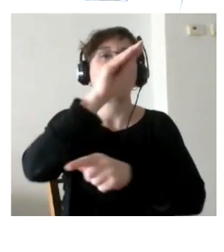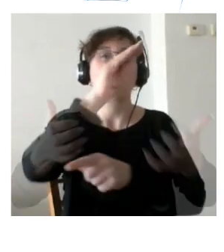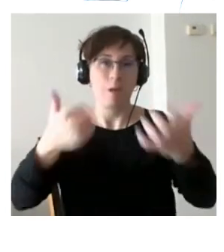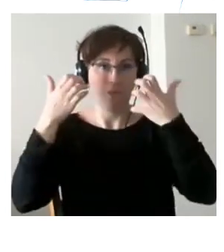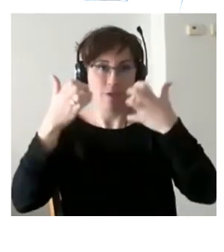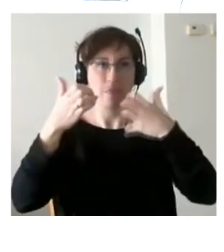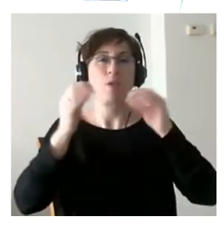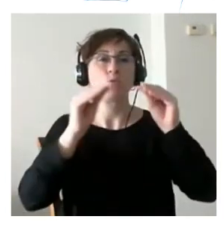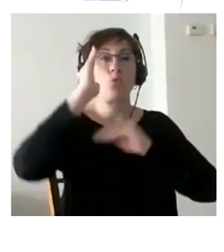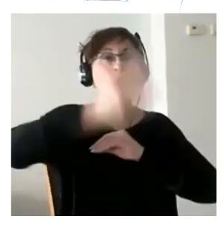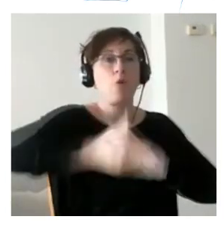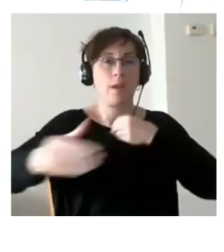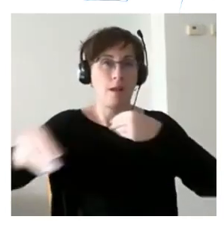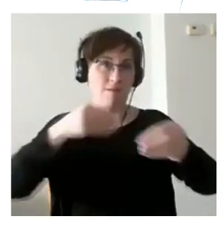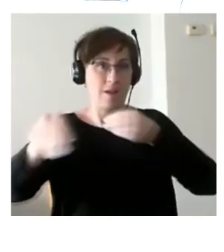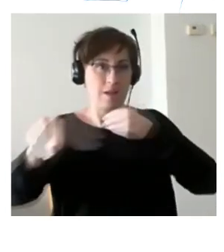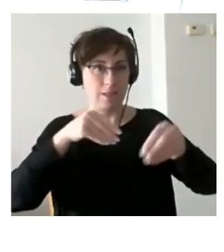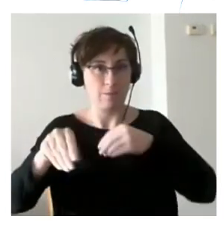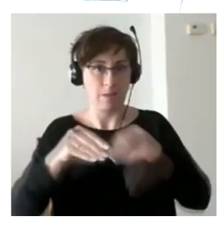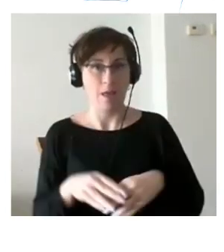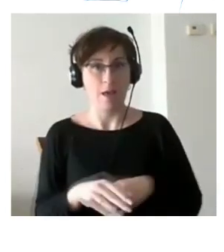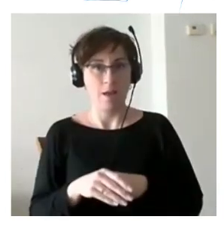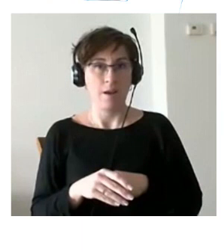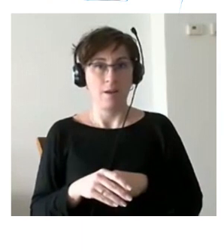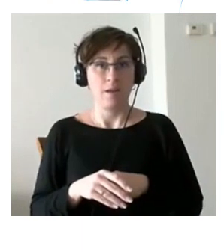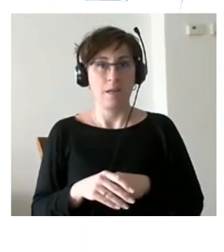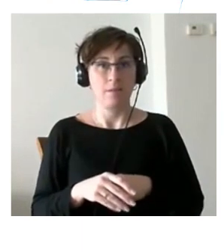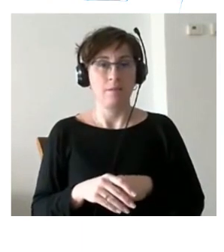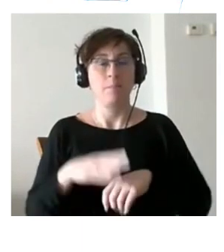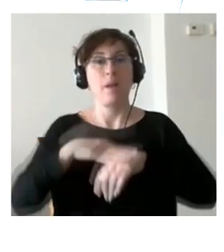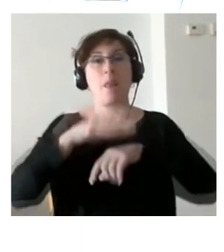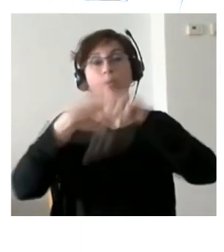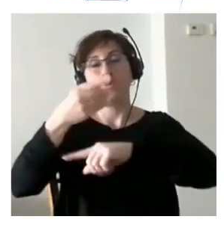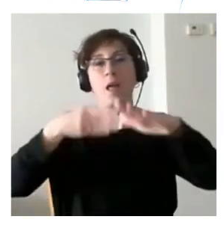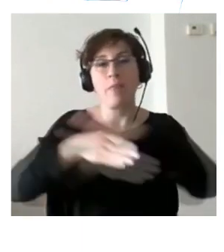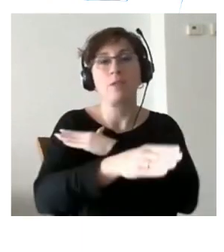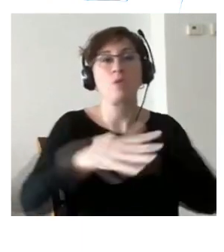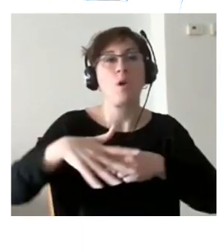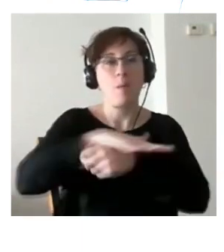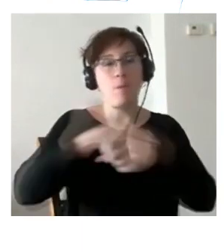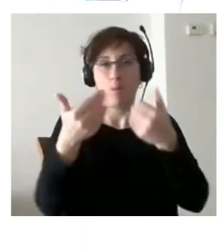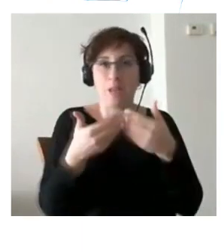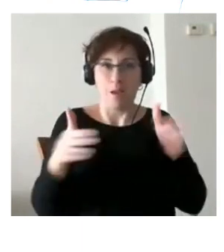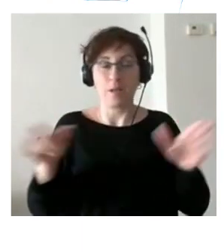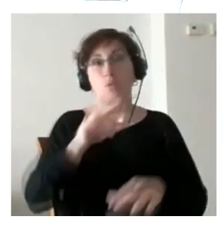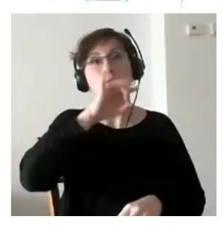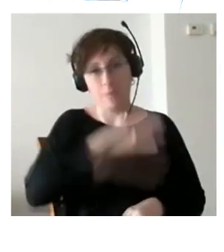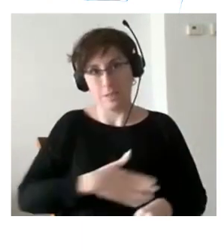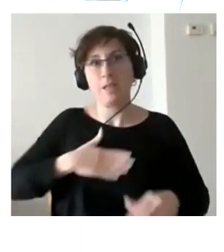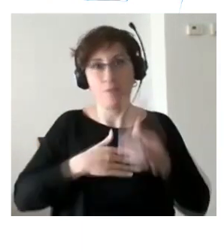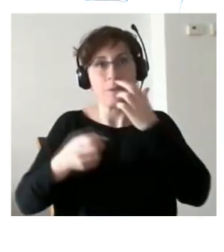de flexibilizaciones de la pena y de acceso a un medio más abierto esto es muy satisfactorio y es un resultado